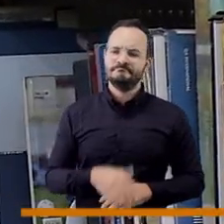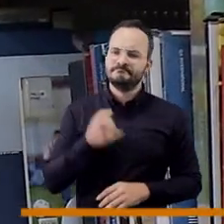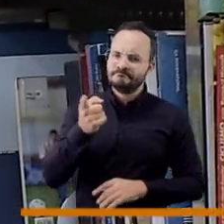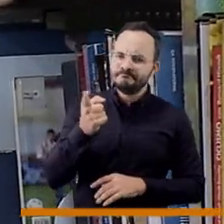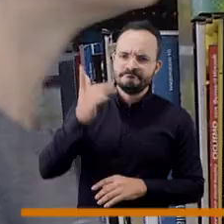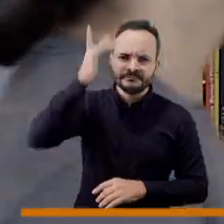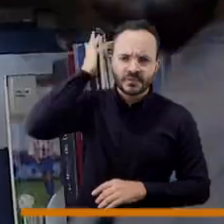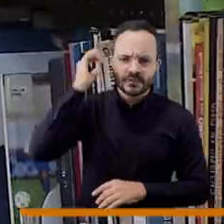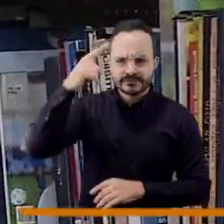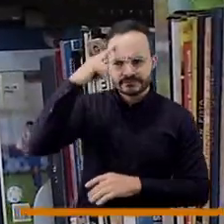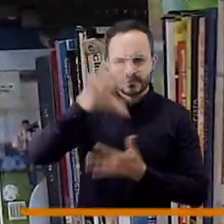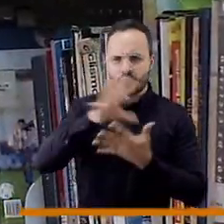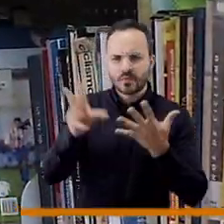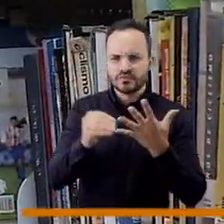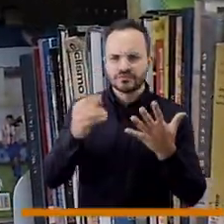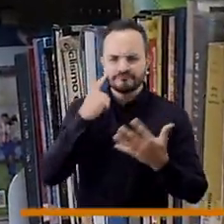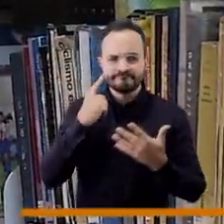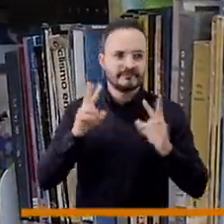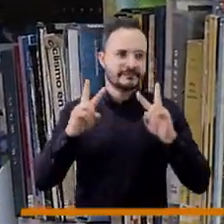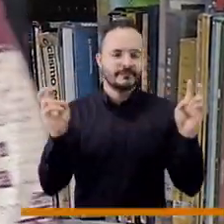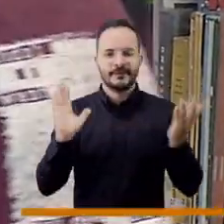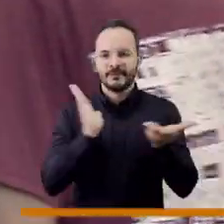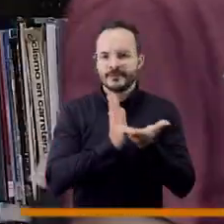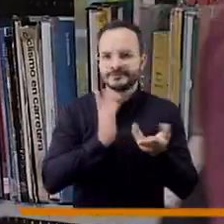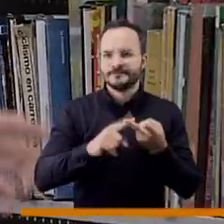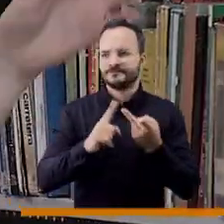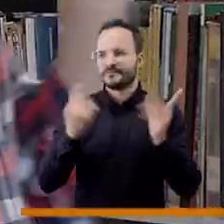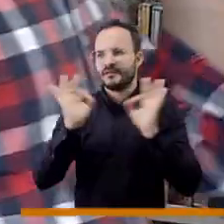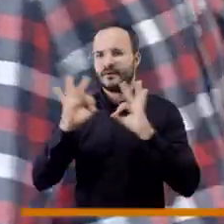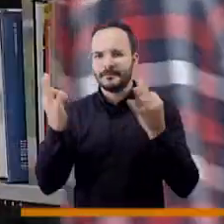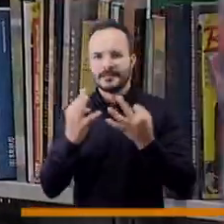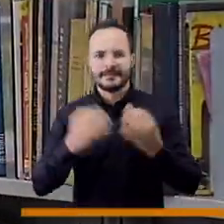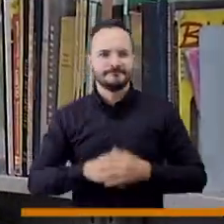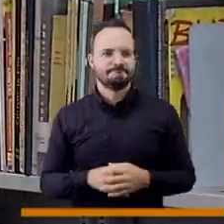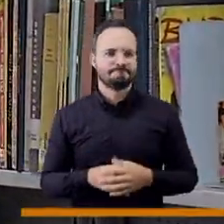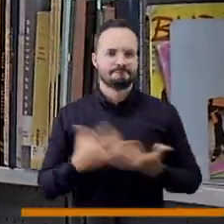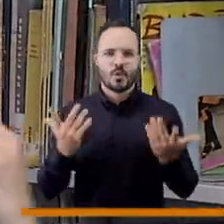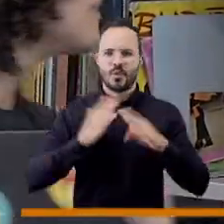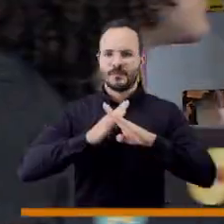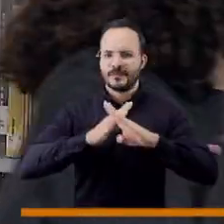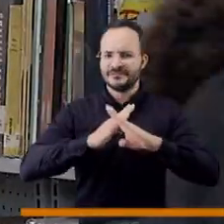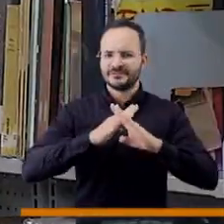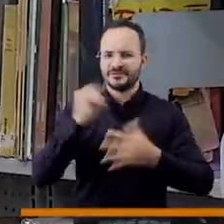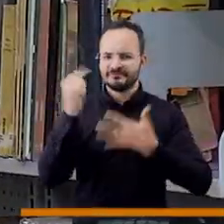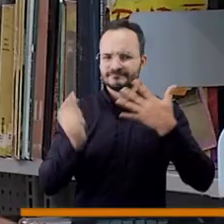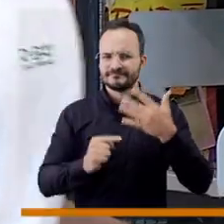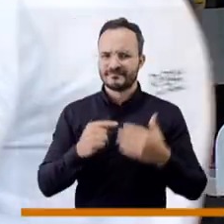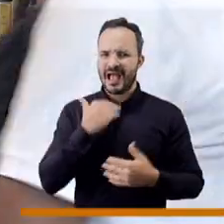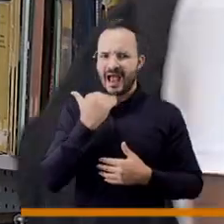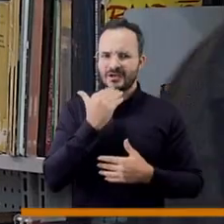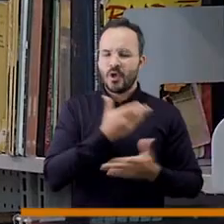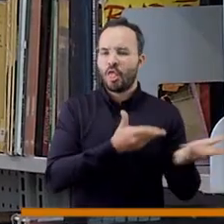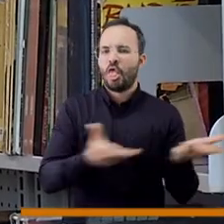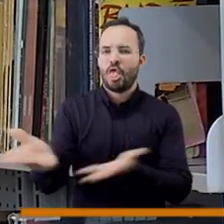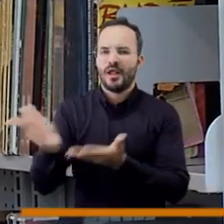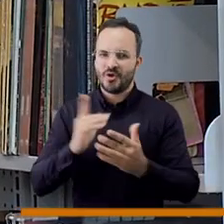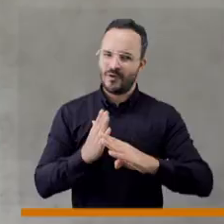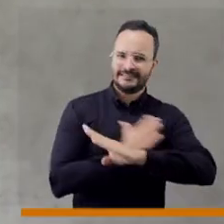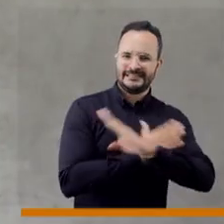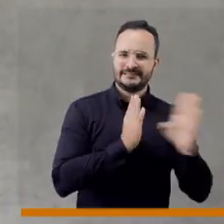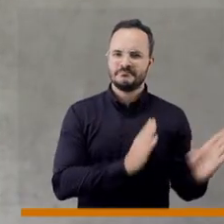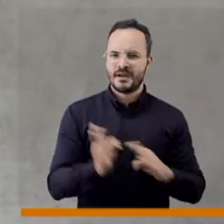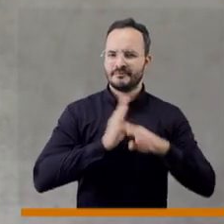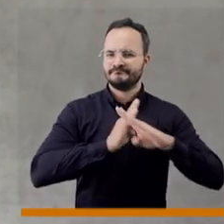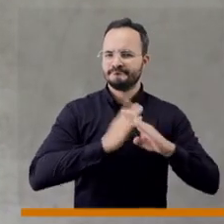estos aportes que podemos realizar desde la educación, la familia, la prevención en las instituciones, en el